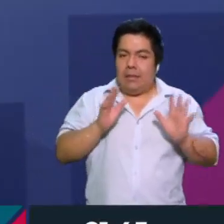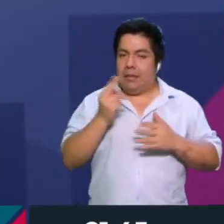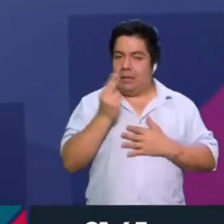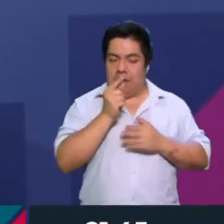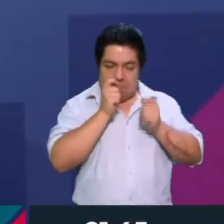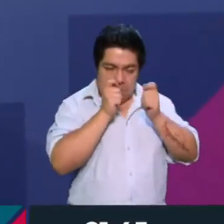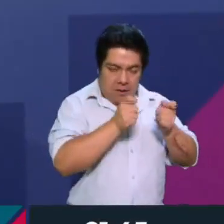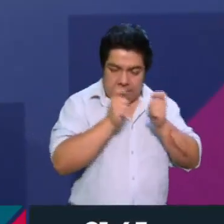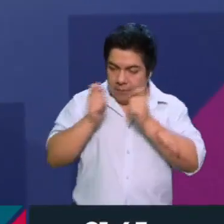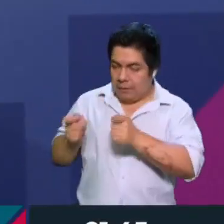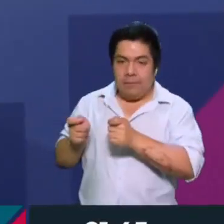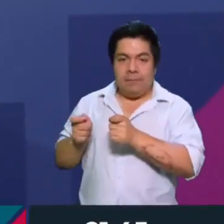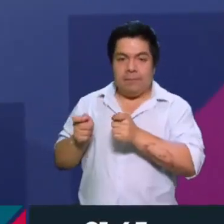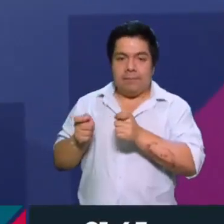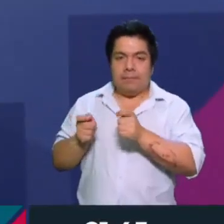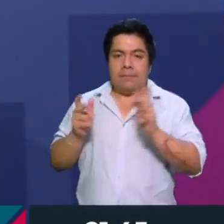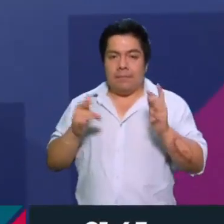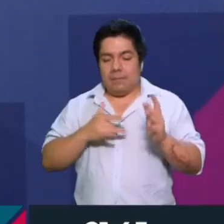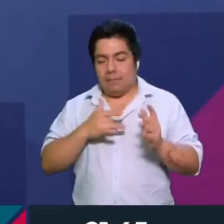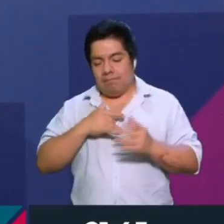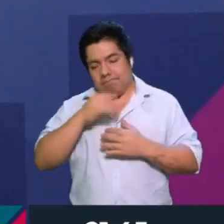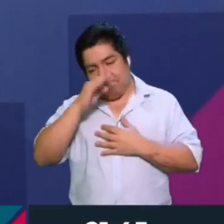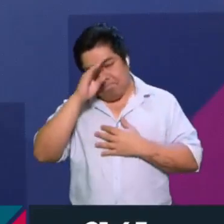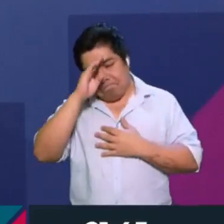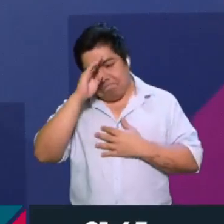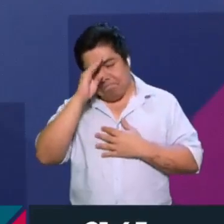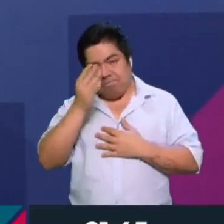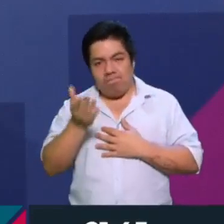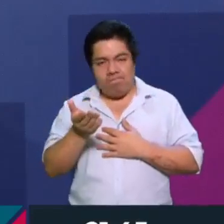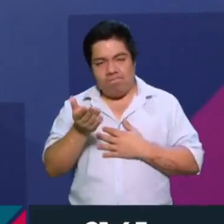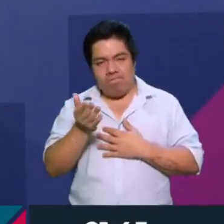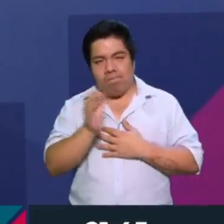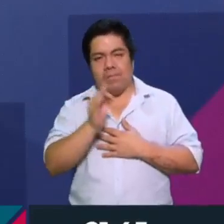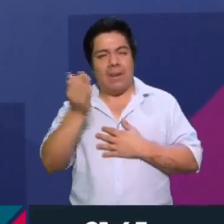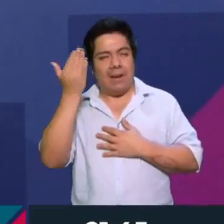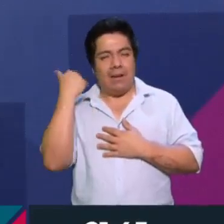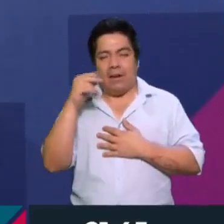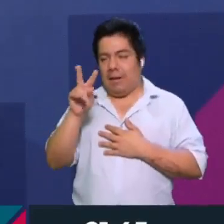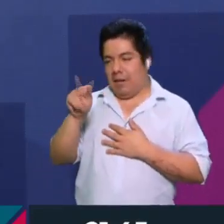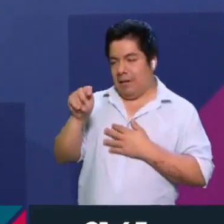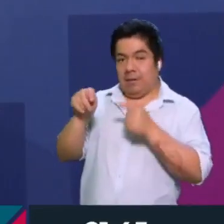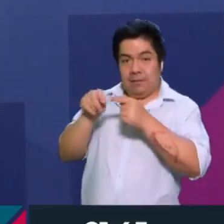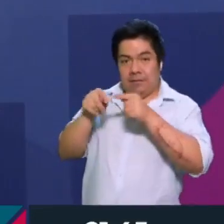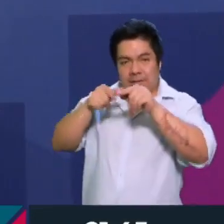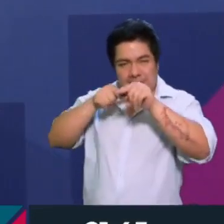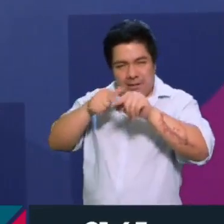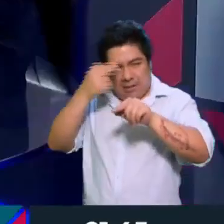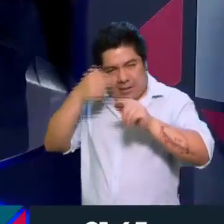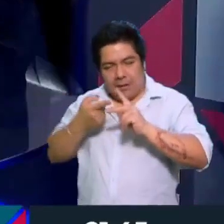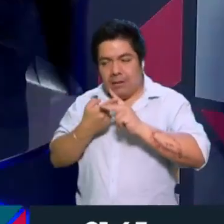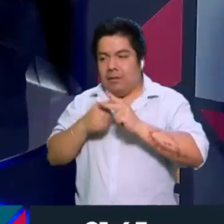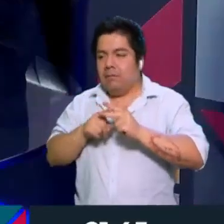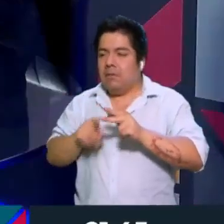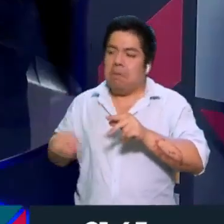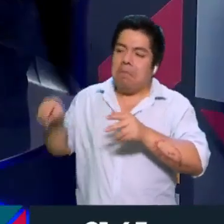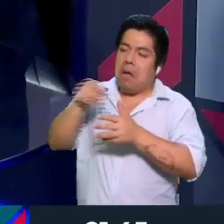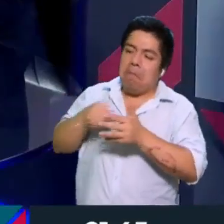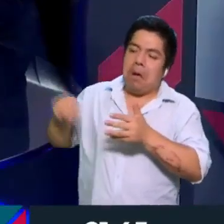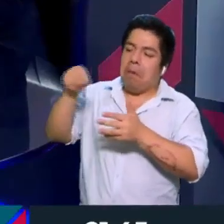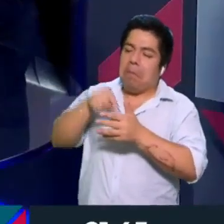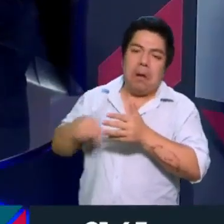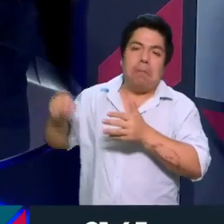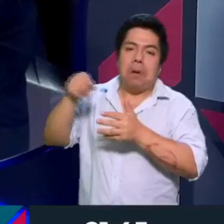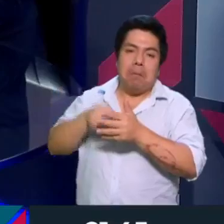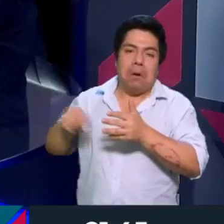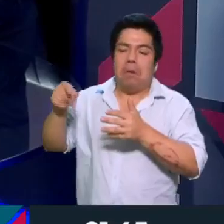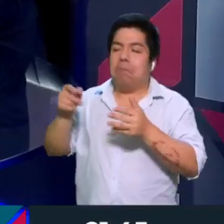es necesario. Yo lo veo como cuando inició la televisión, que se subía cualquier tipo de contenido y no